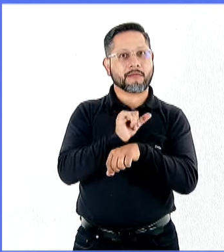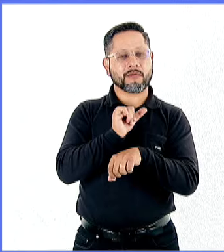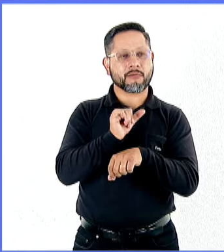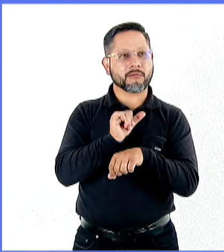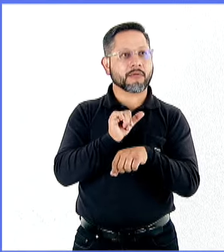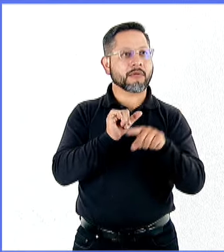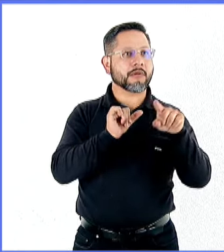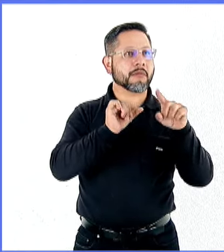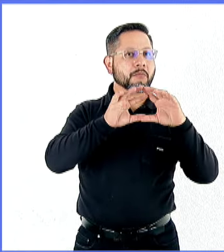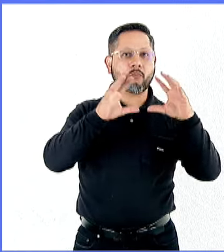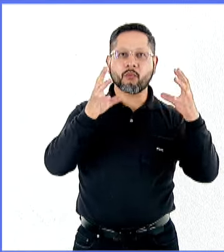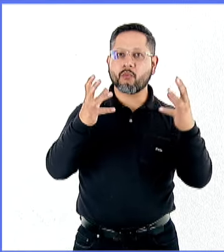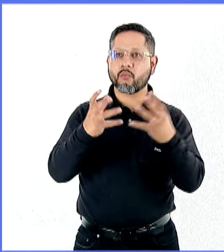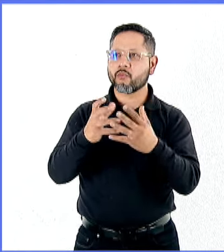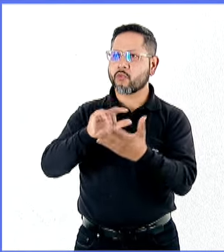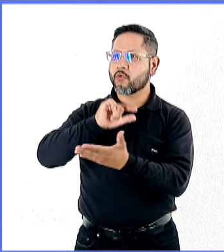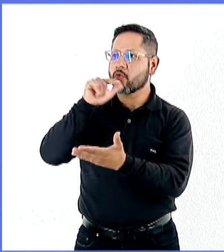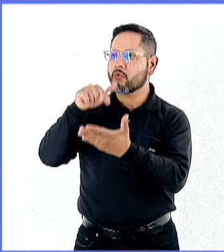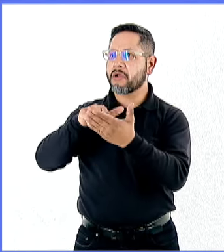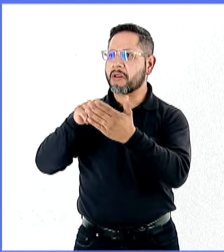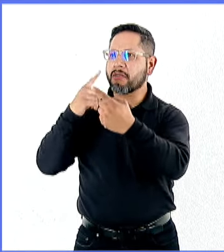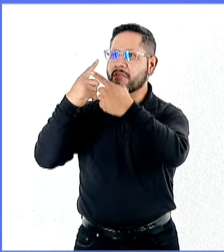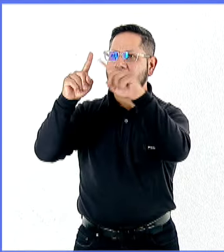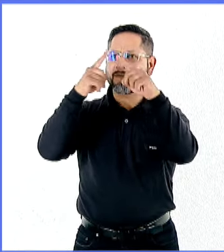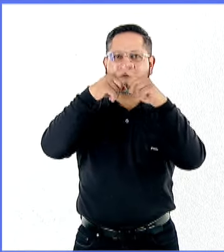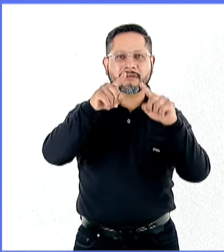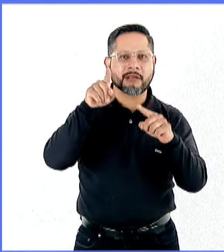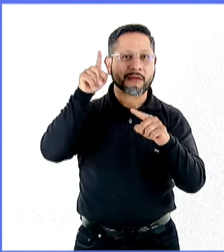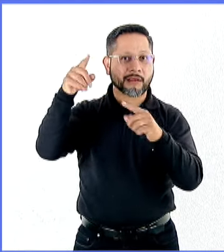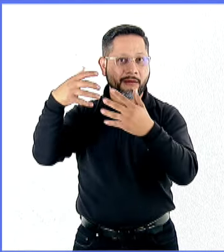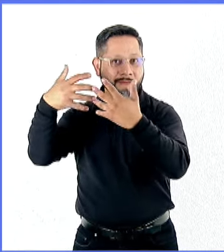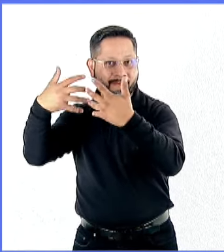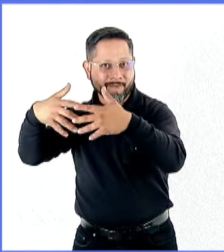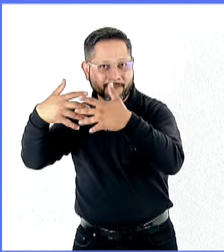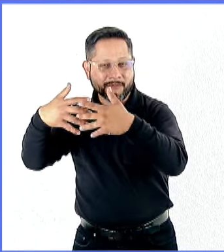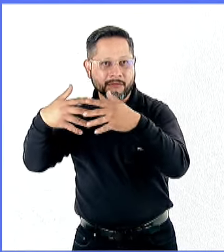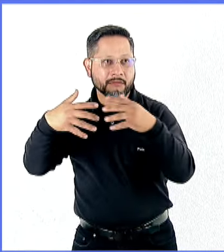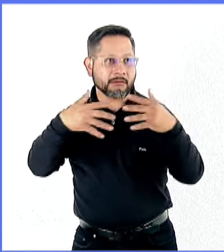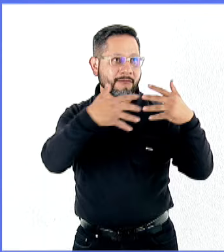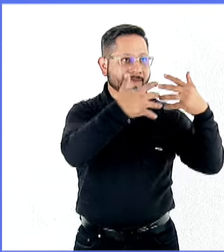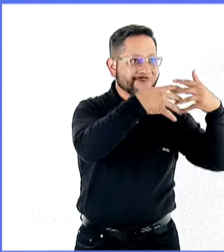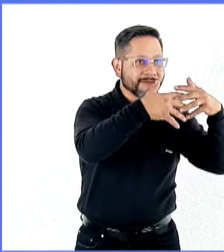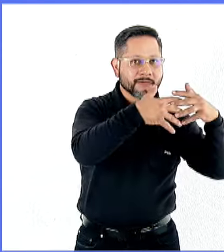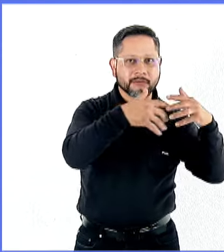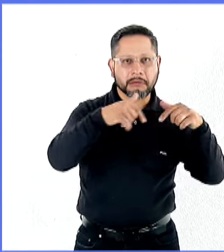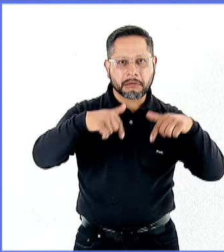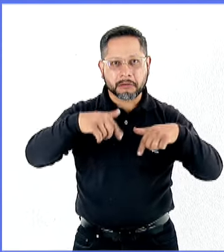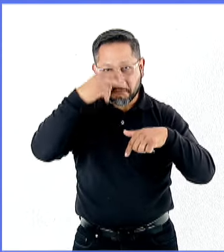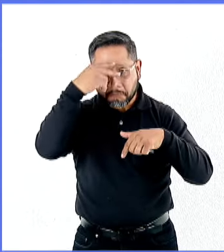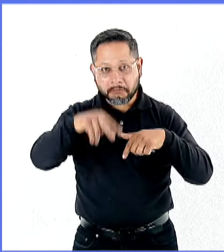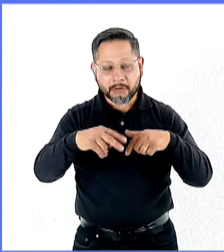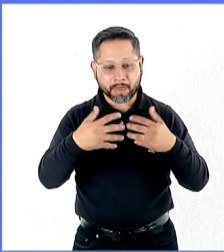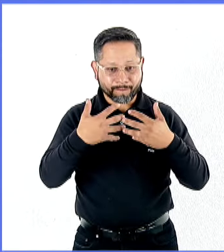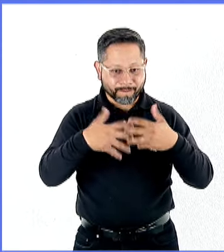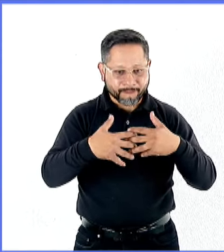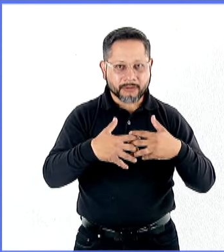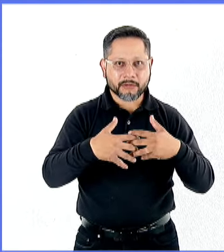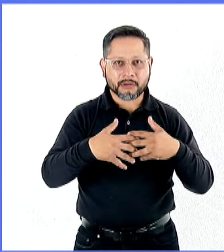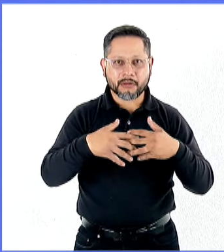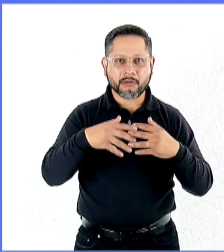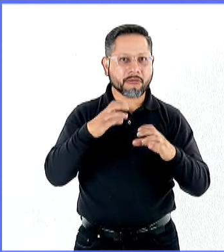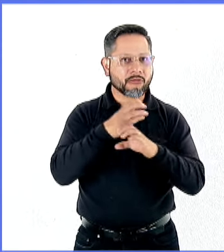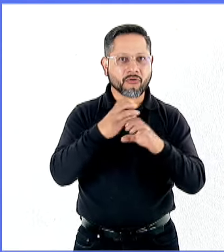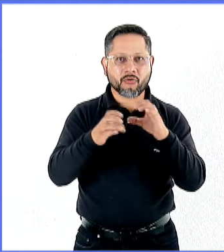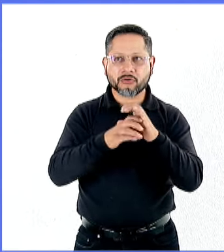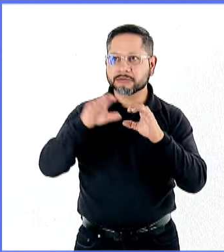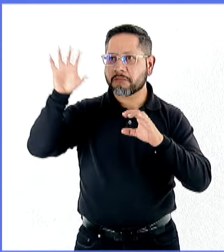del mundo. En China se produce una parte, en México se arma otra, que finalmente es lo que da